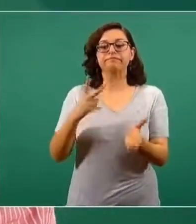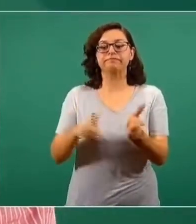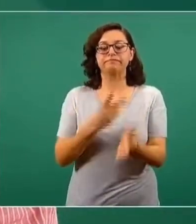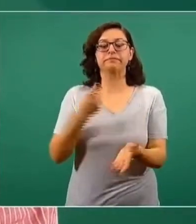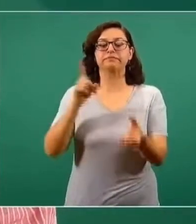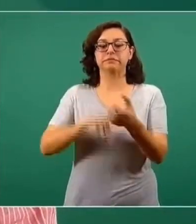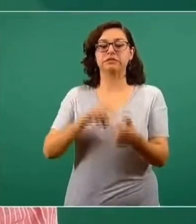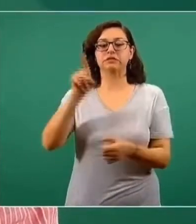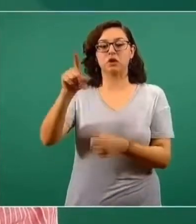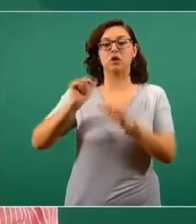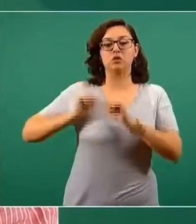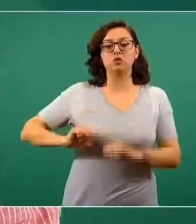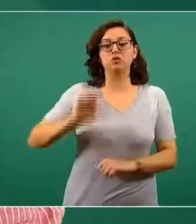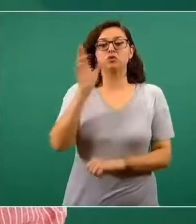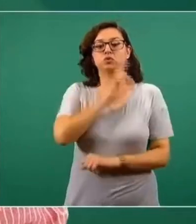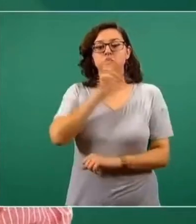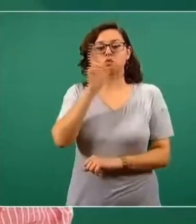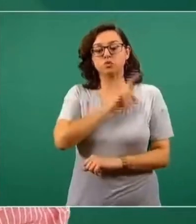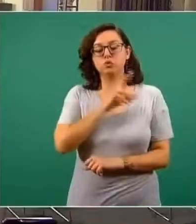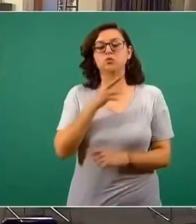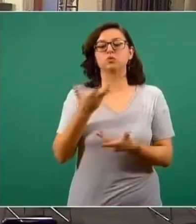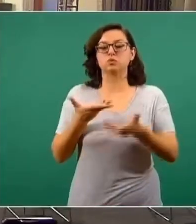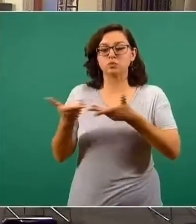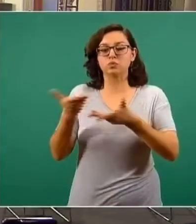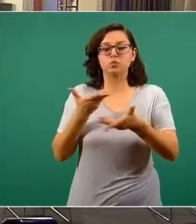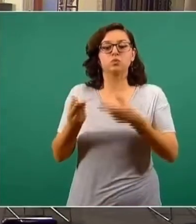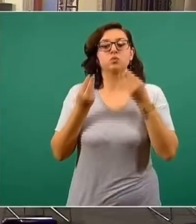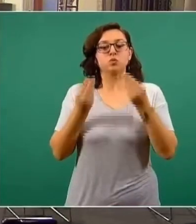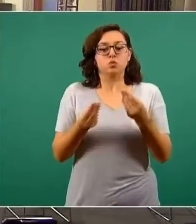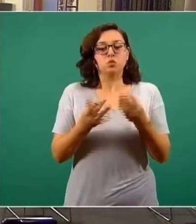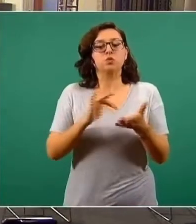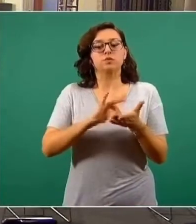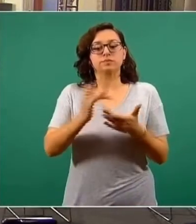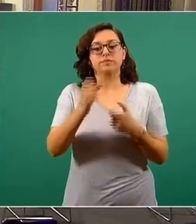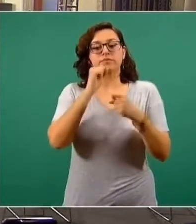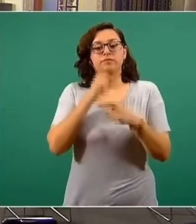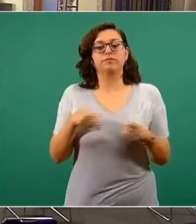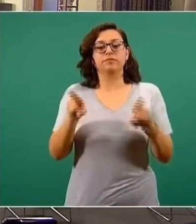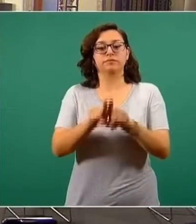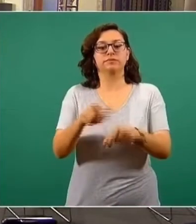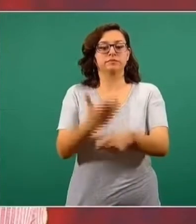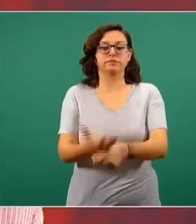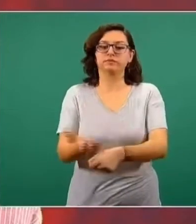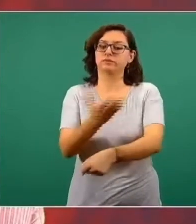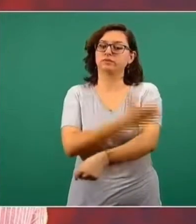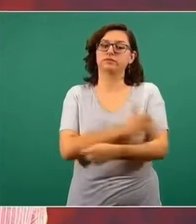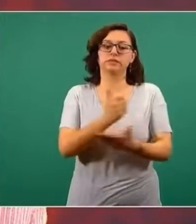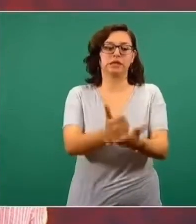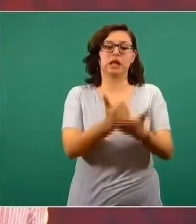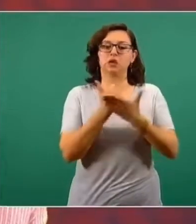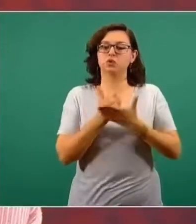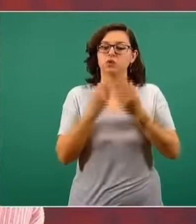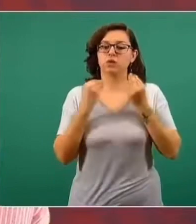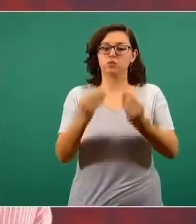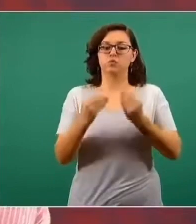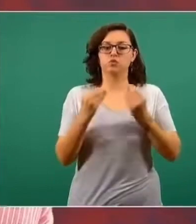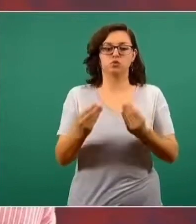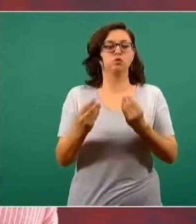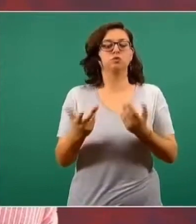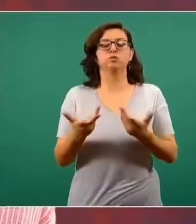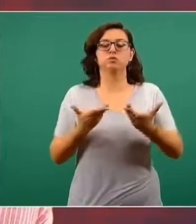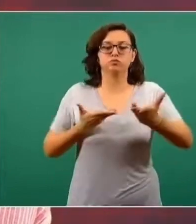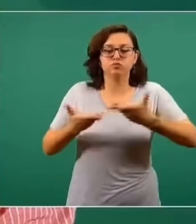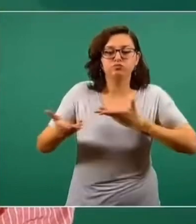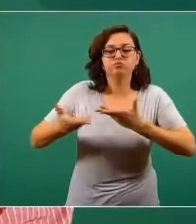Fondo Ruso de Inversiones Directas y aquí hemos de agradecer también a un colega que nos ha facilitado una intermediación